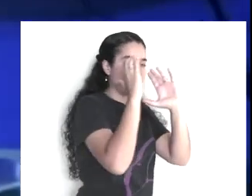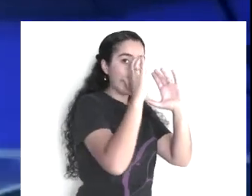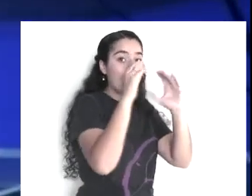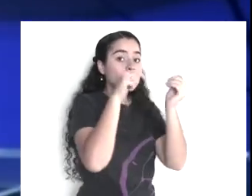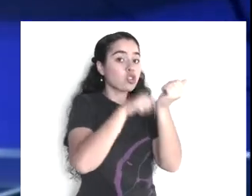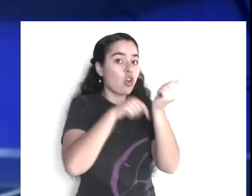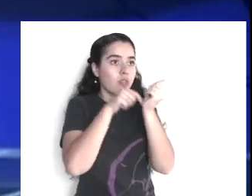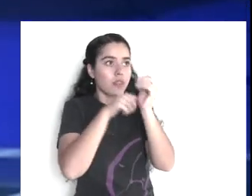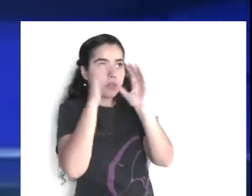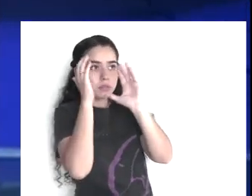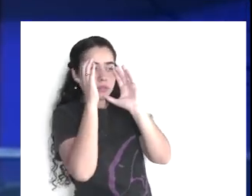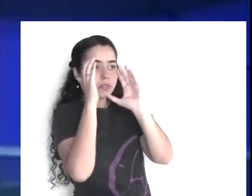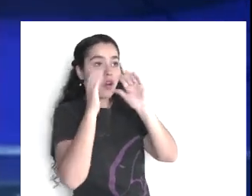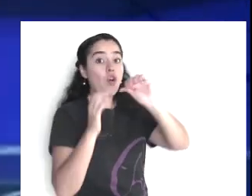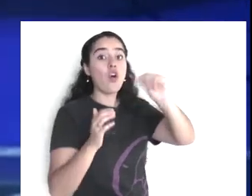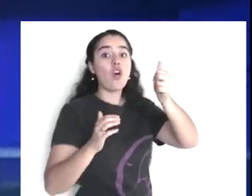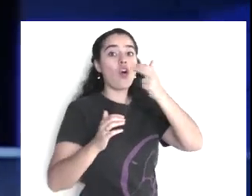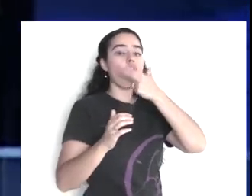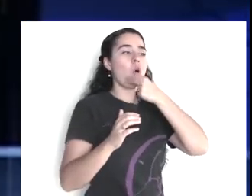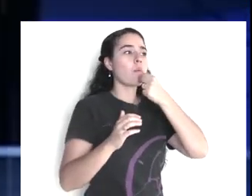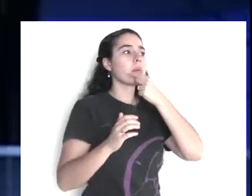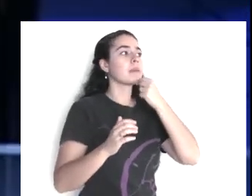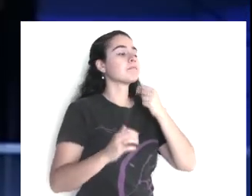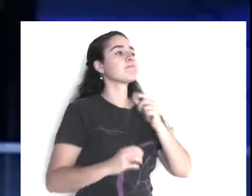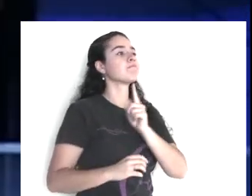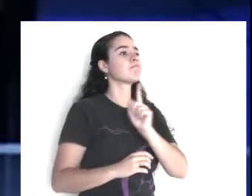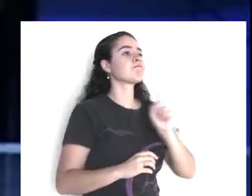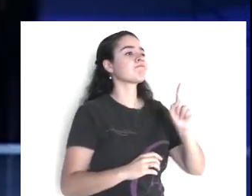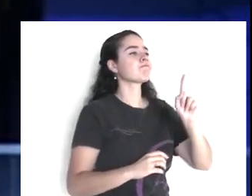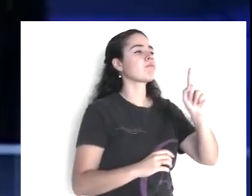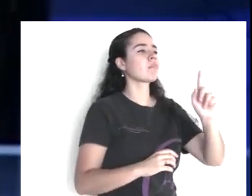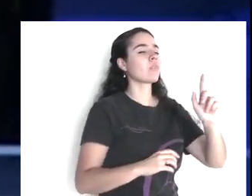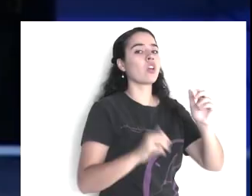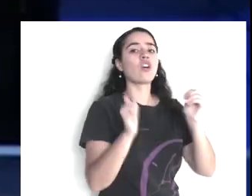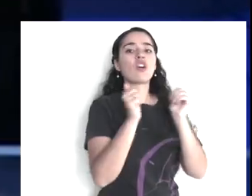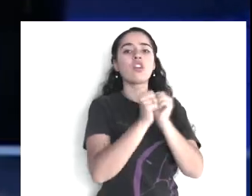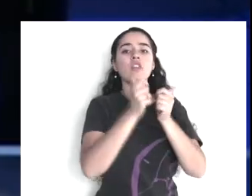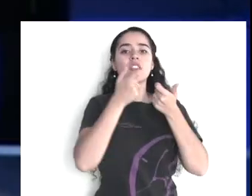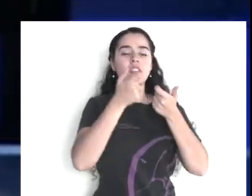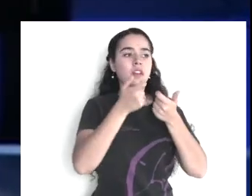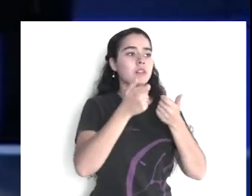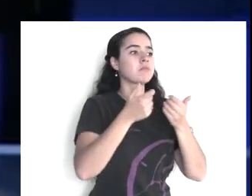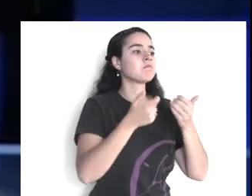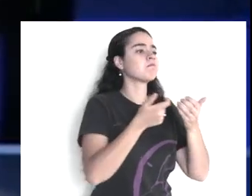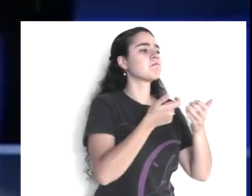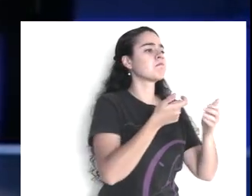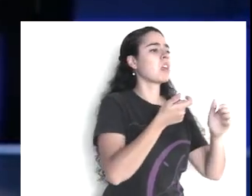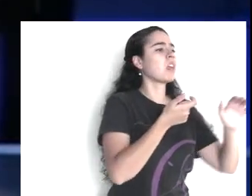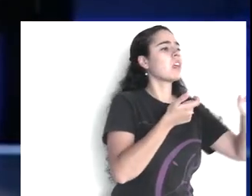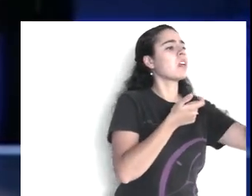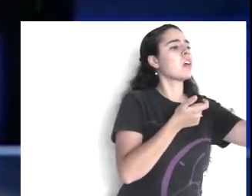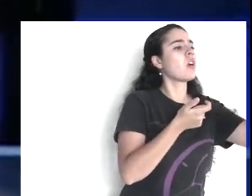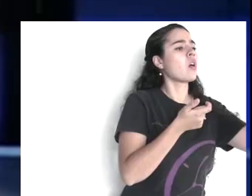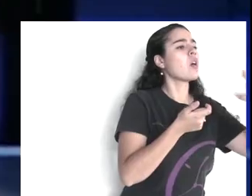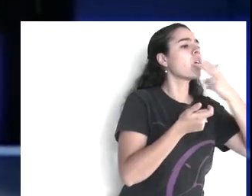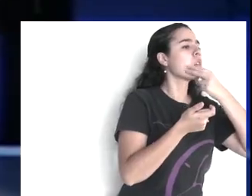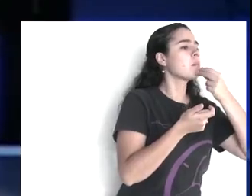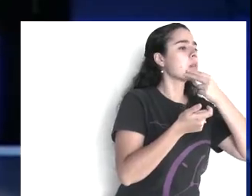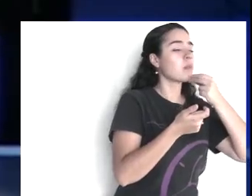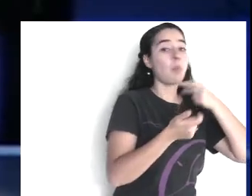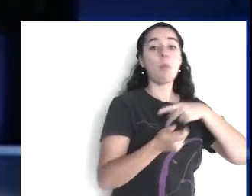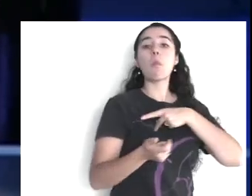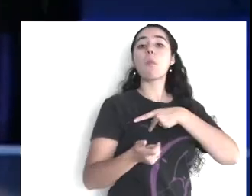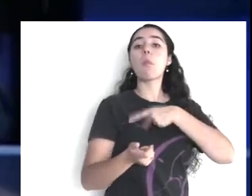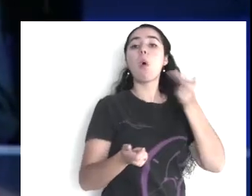sí, entonces, bueno, él estaba así parado, y el indigente estaba ahí, y el indigente, se le quedó mirando, pero no le pidió nada,